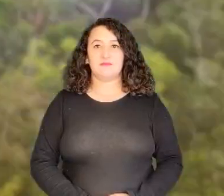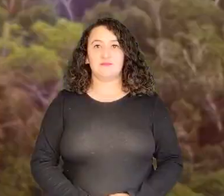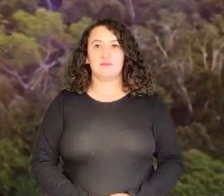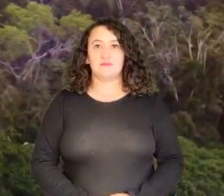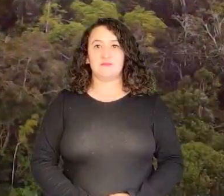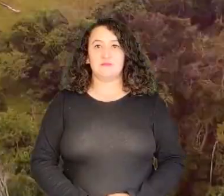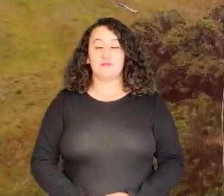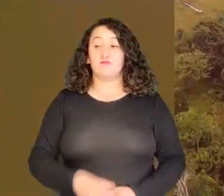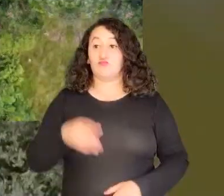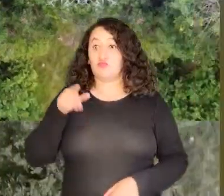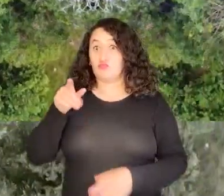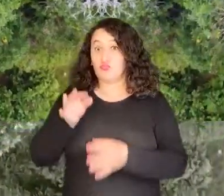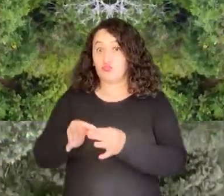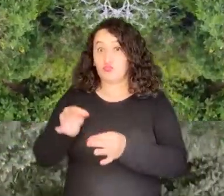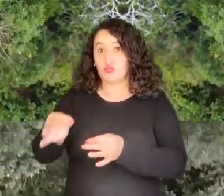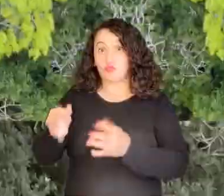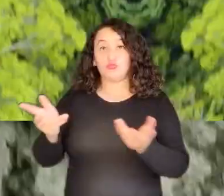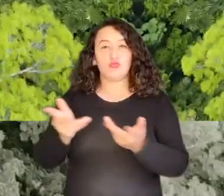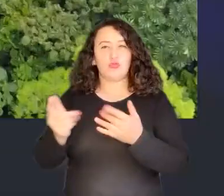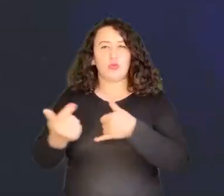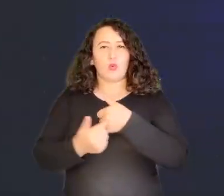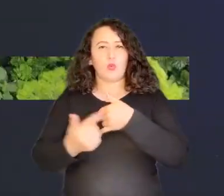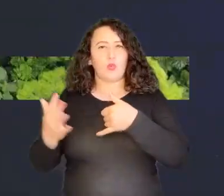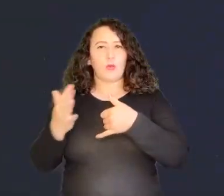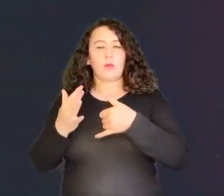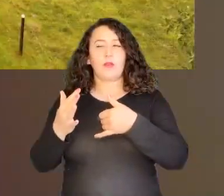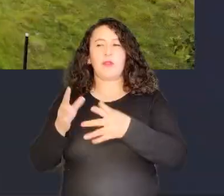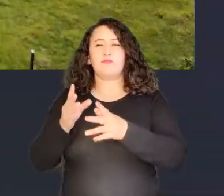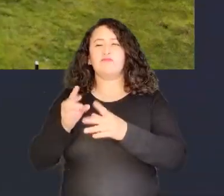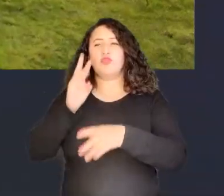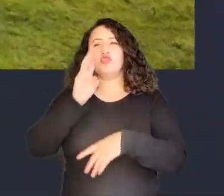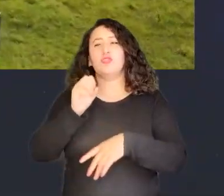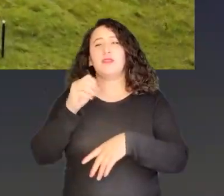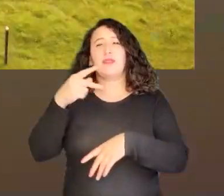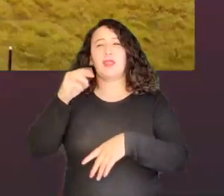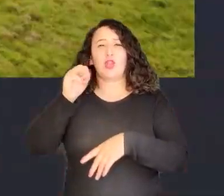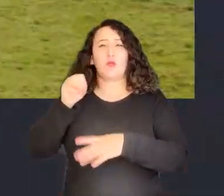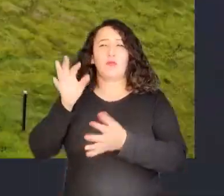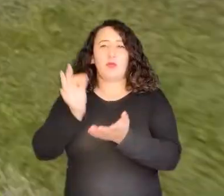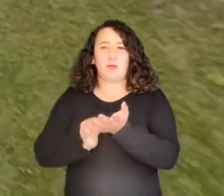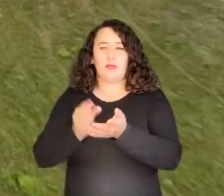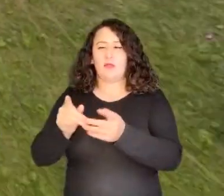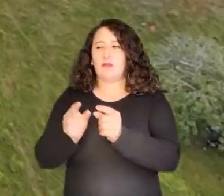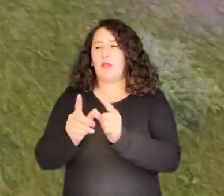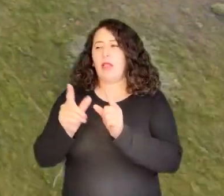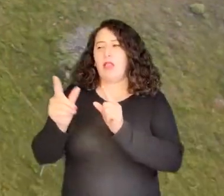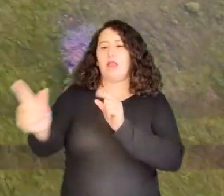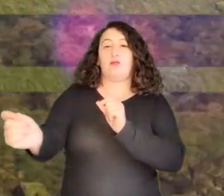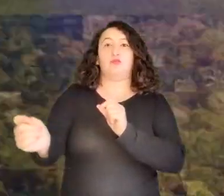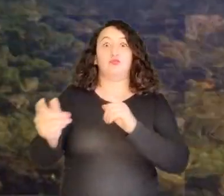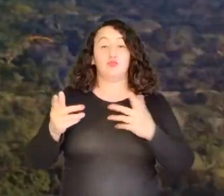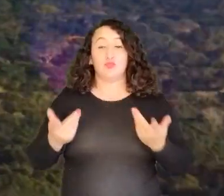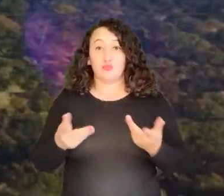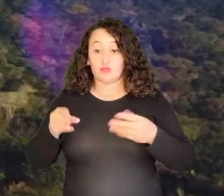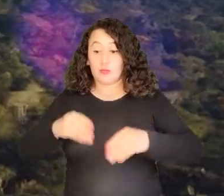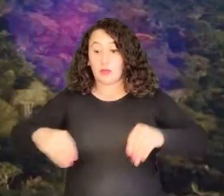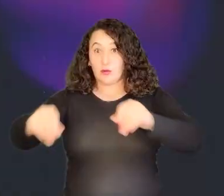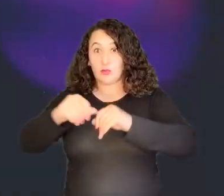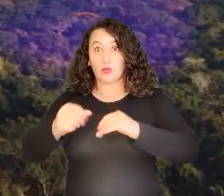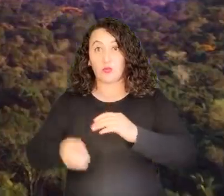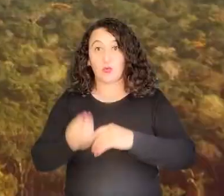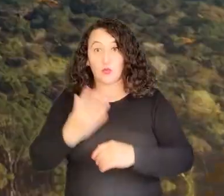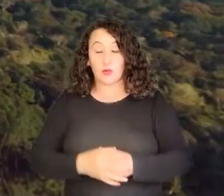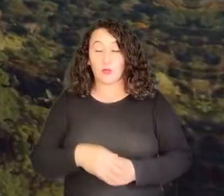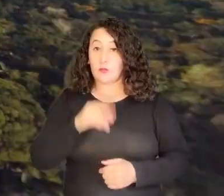Calamar es un municipio del departamento de Guaviare ubicado a 80 kilómetros de la capital San José. En su territorio se encuentra el